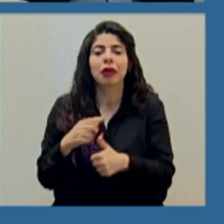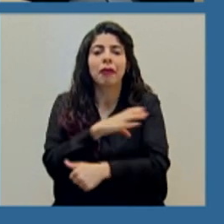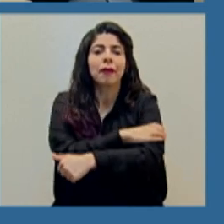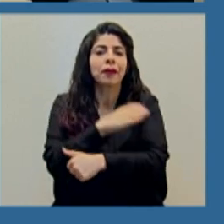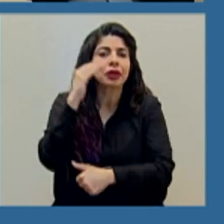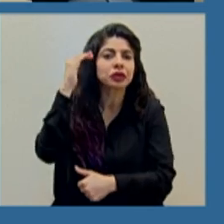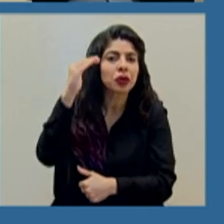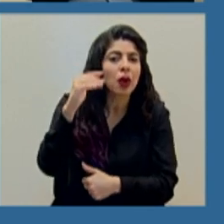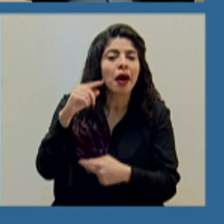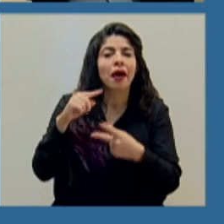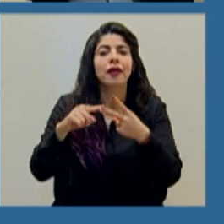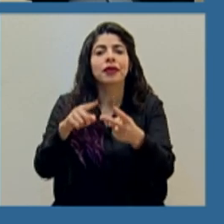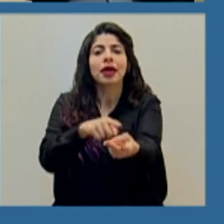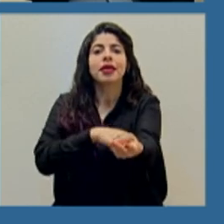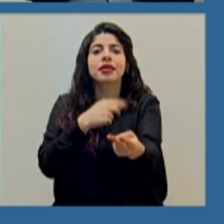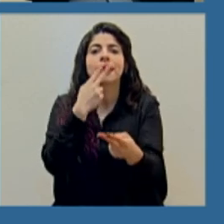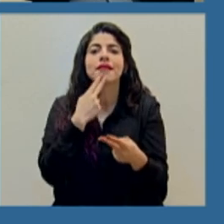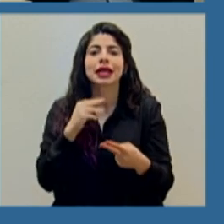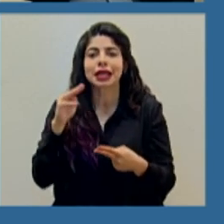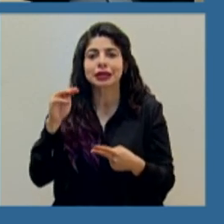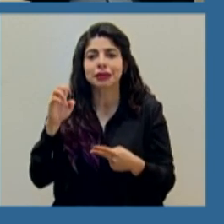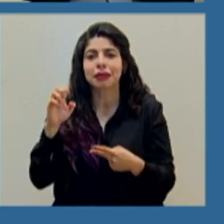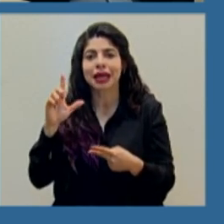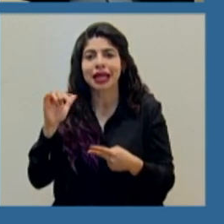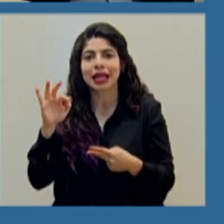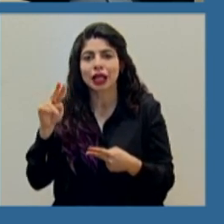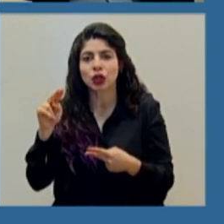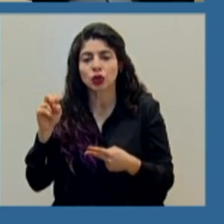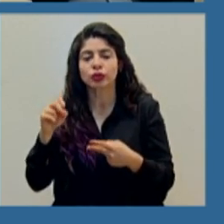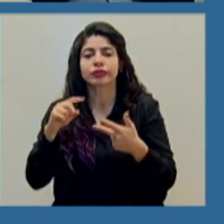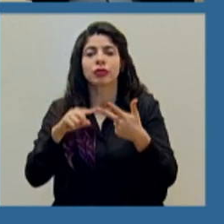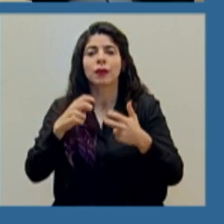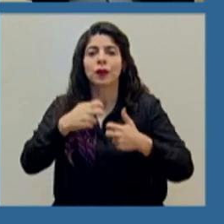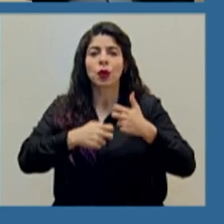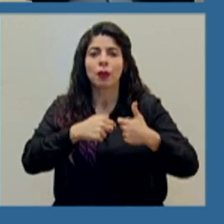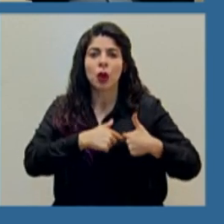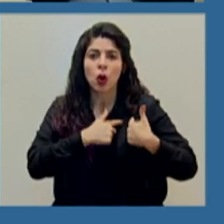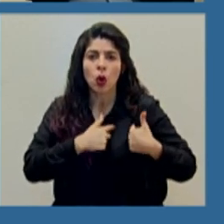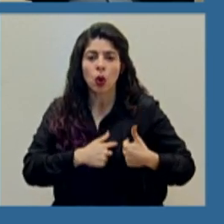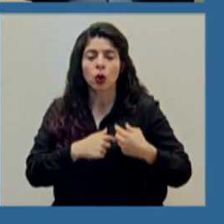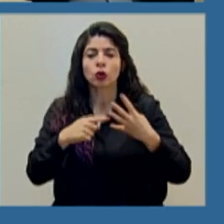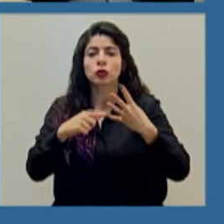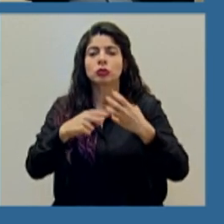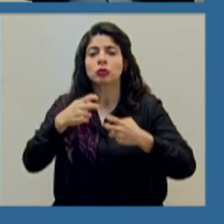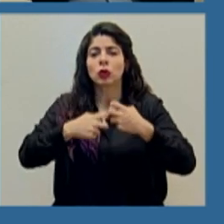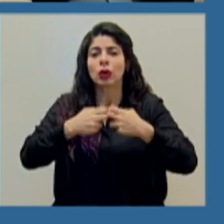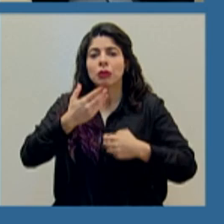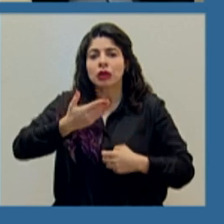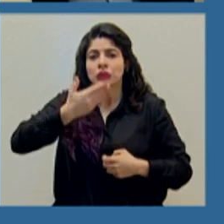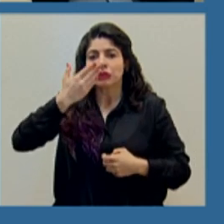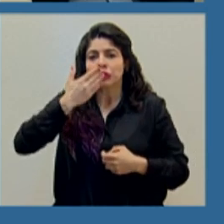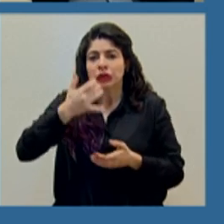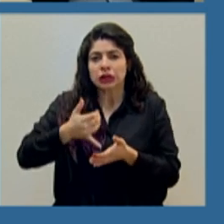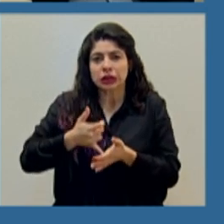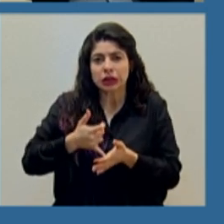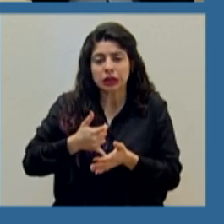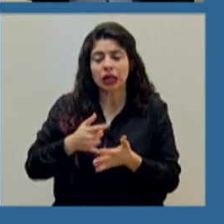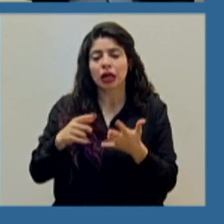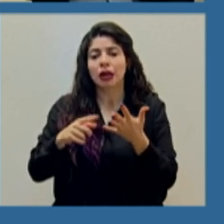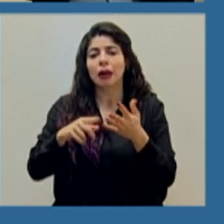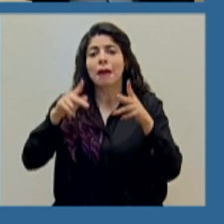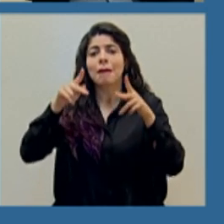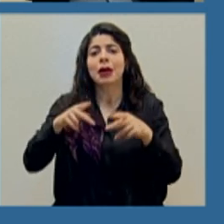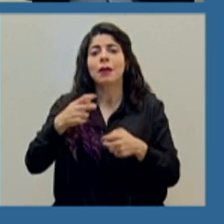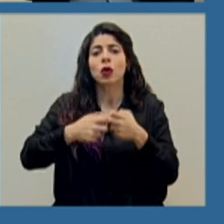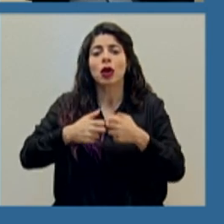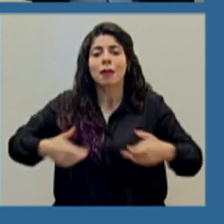arterial, diabetes melitus, pacientes cardiópatas, enfermos respiratorios crónicos, personas con enfermedad